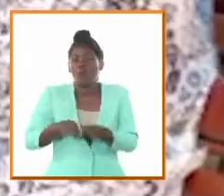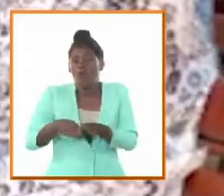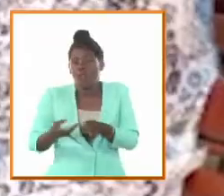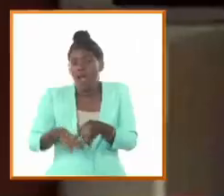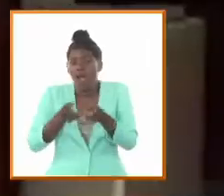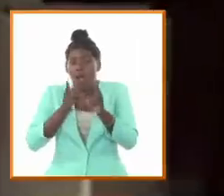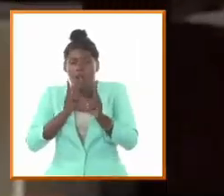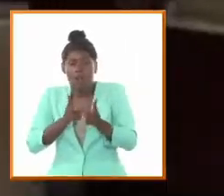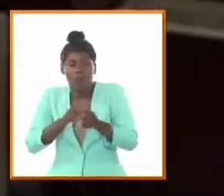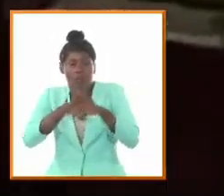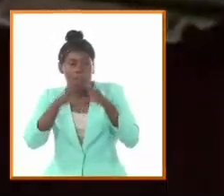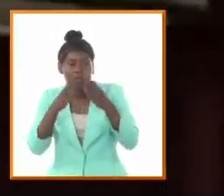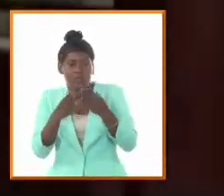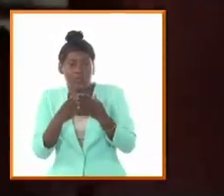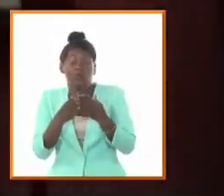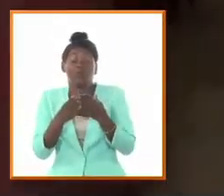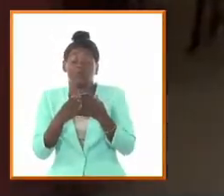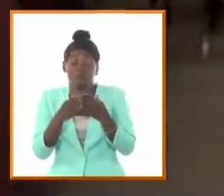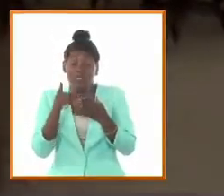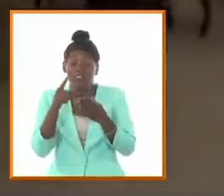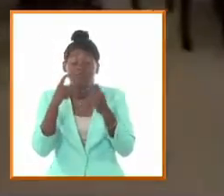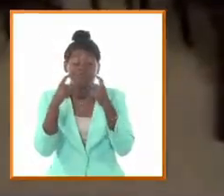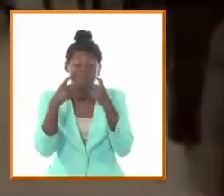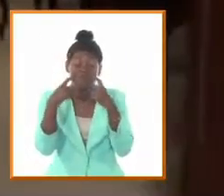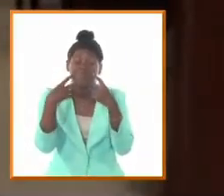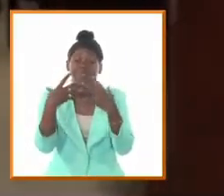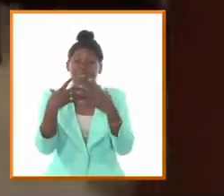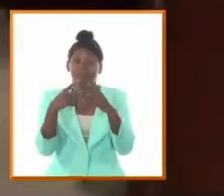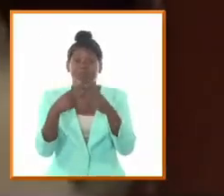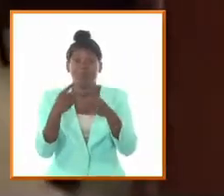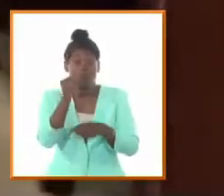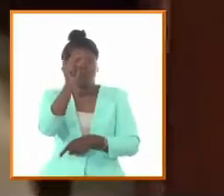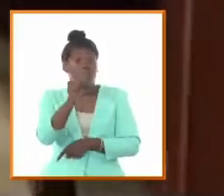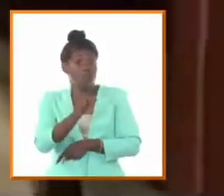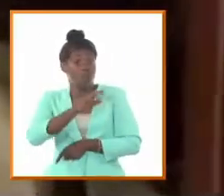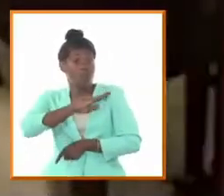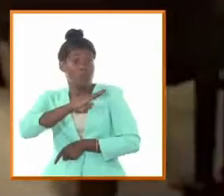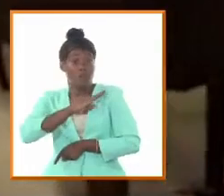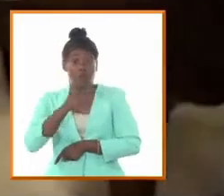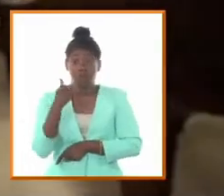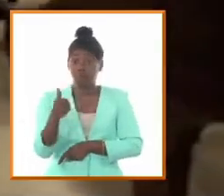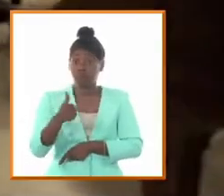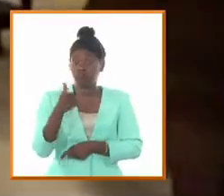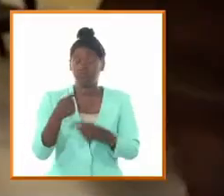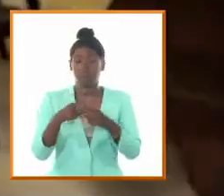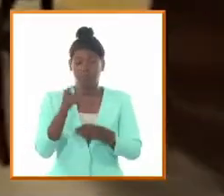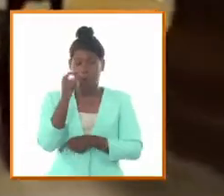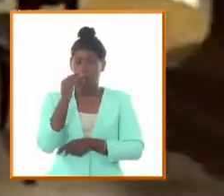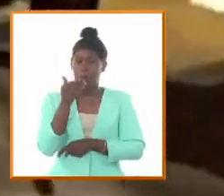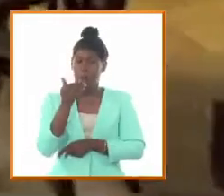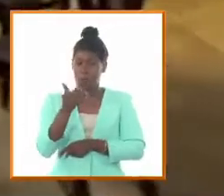y admirarlo más precisamente por eso porque él tuvo virtudes como jefe militar y virtudes como hombre